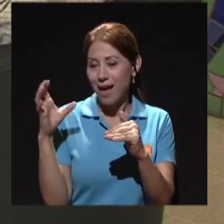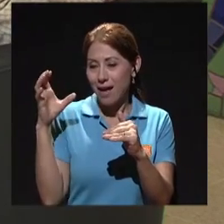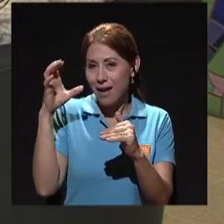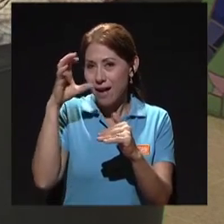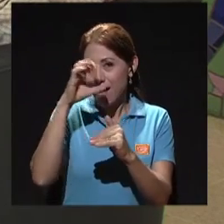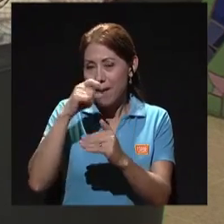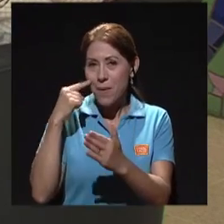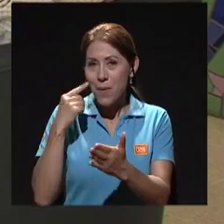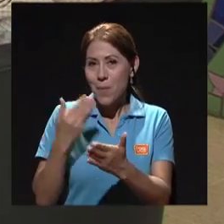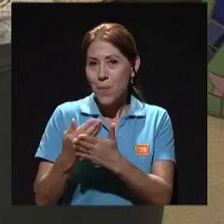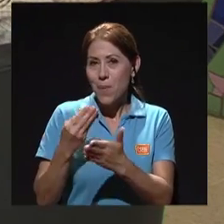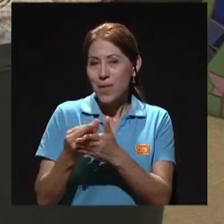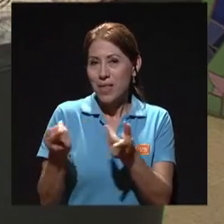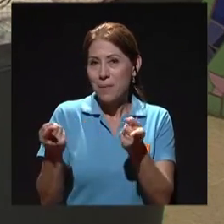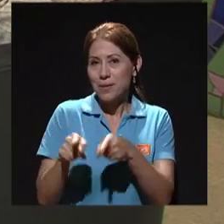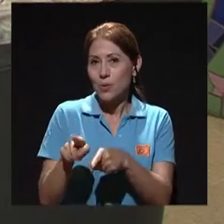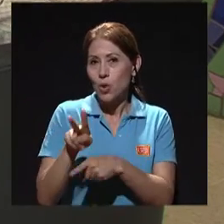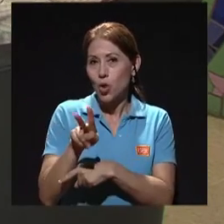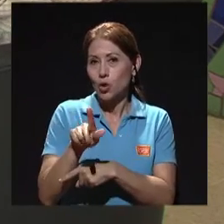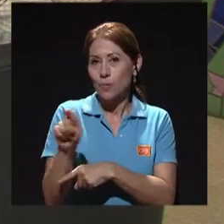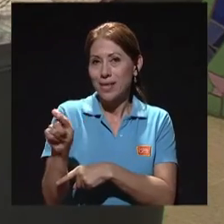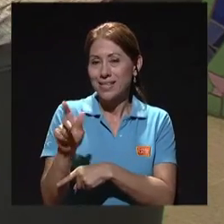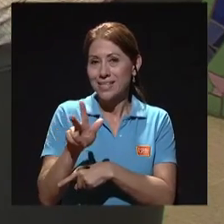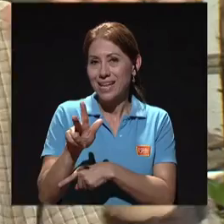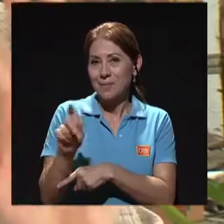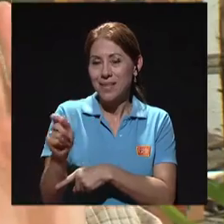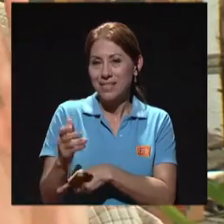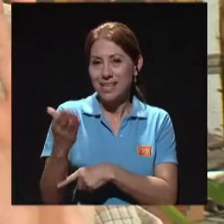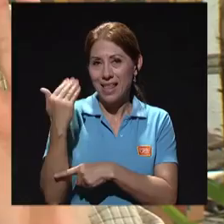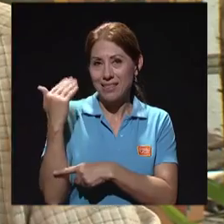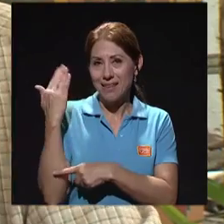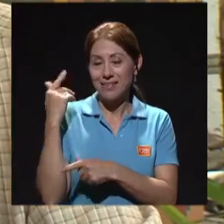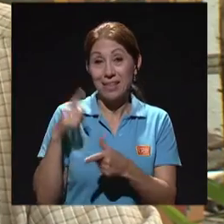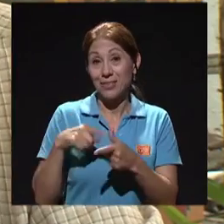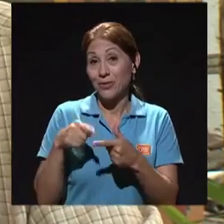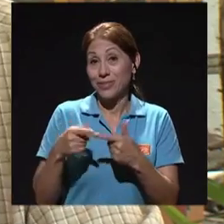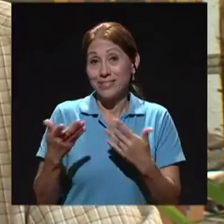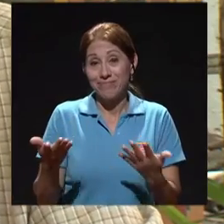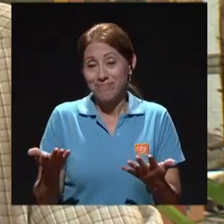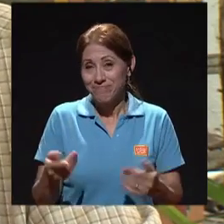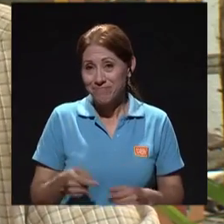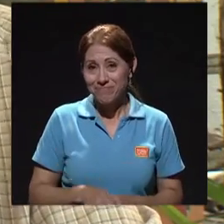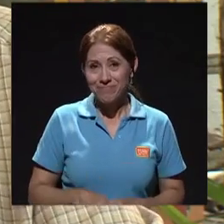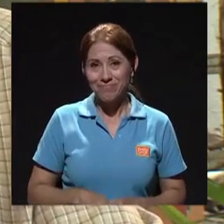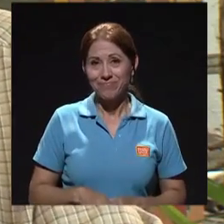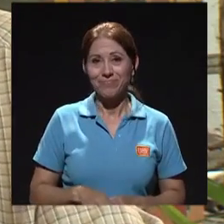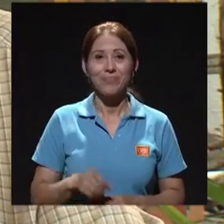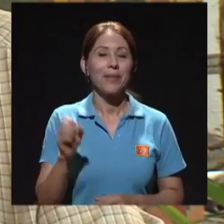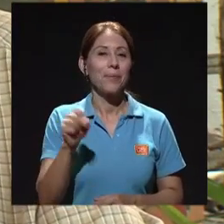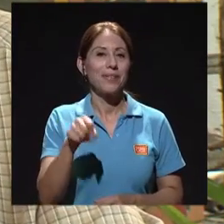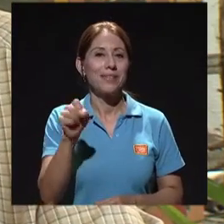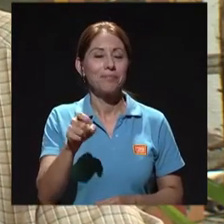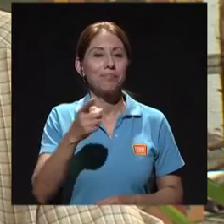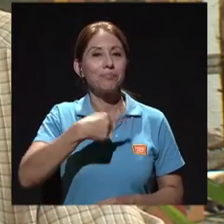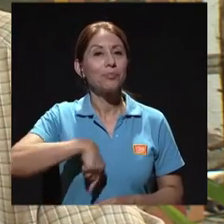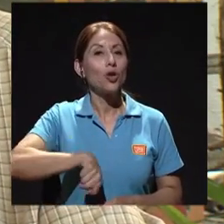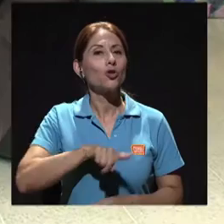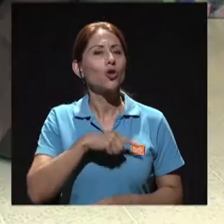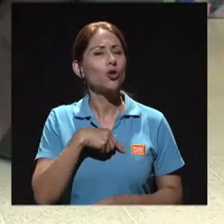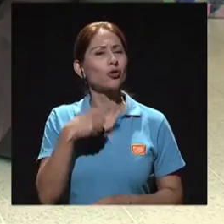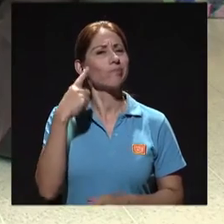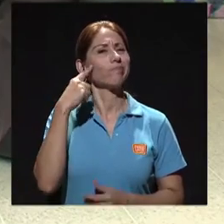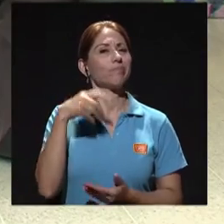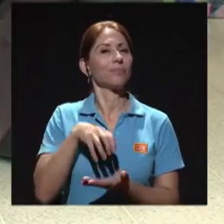a lo largo de dos o tres meses. Y entonces, ahí no hay kit, ¿verdad? Sí, nosotros tenemos una inquietud.